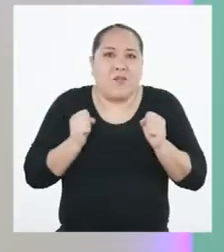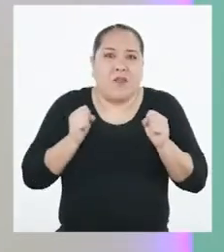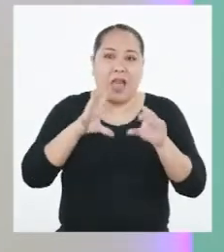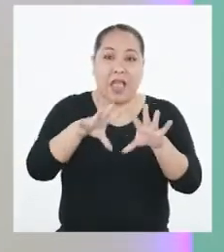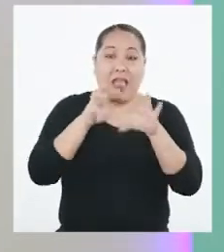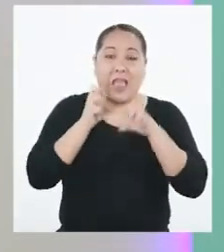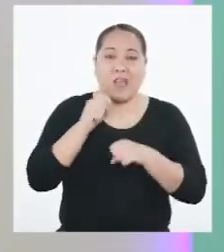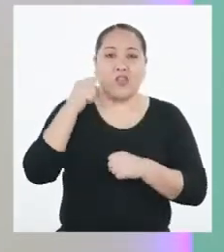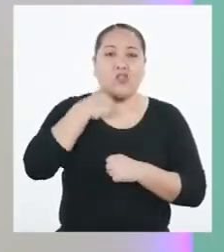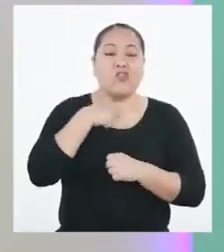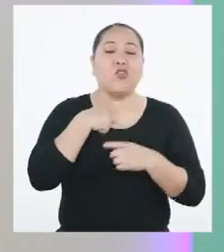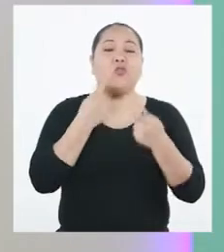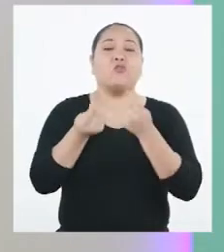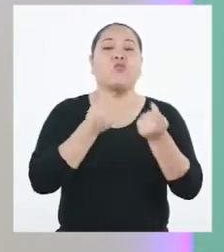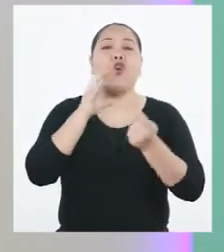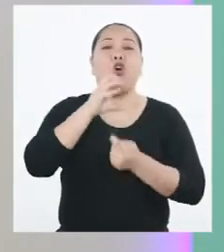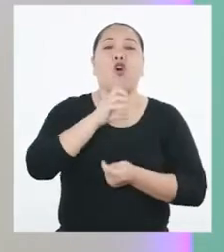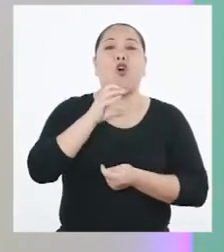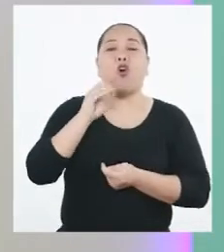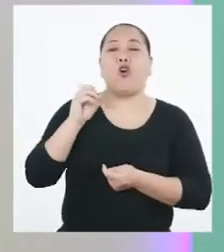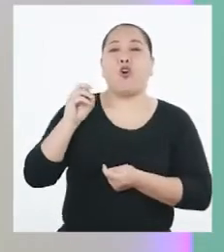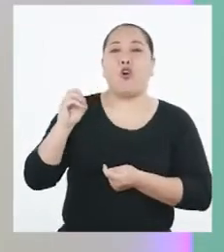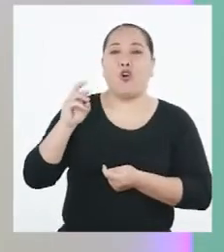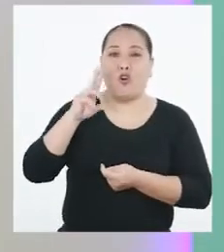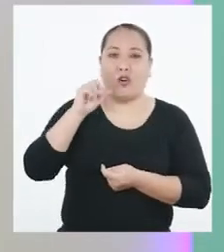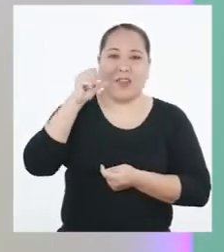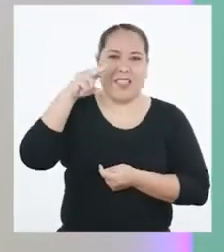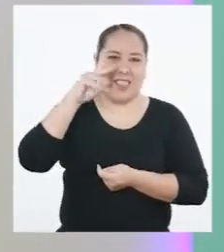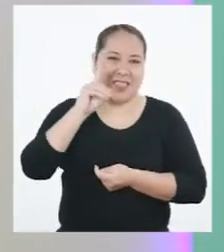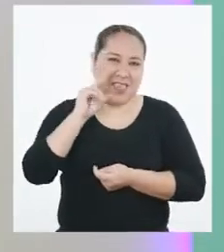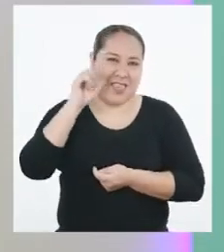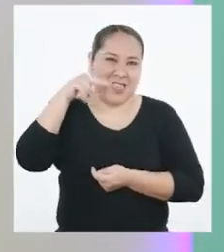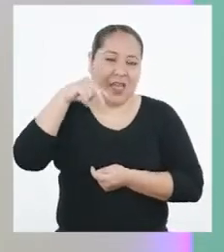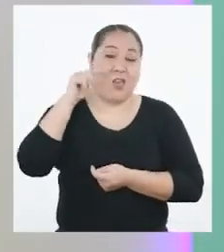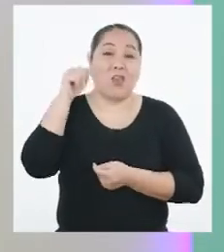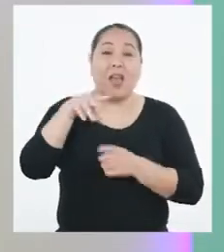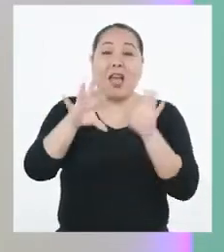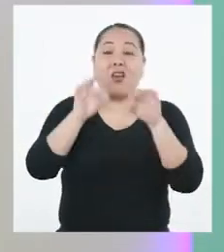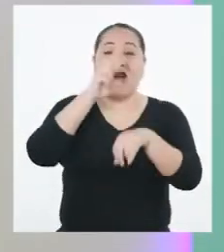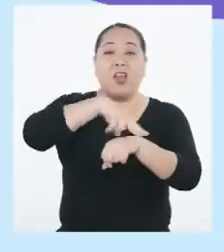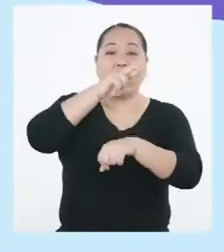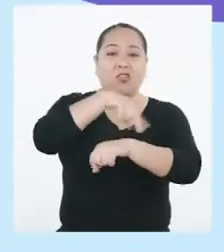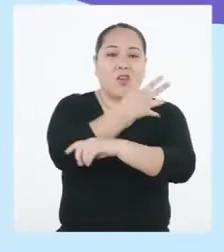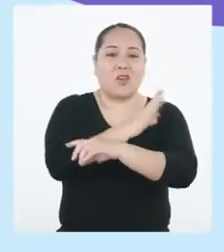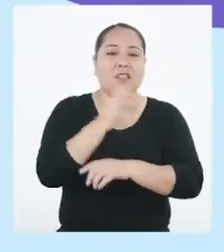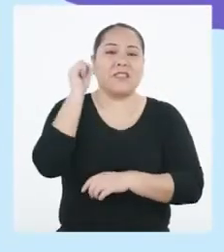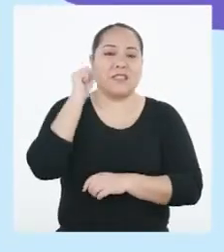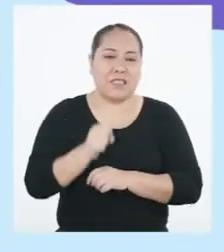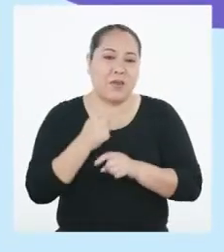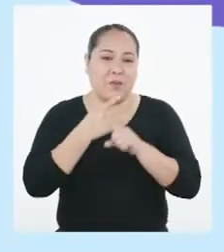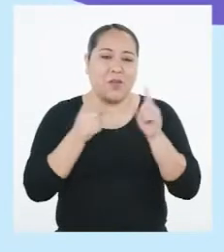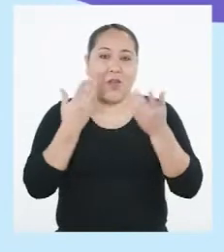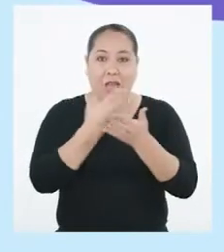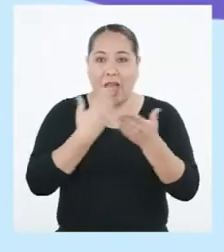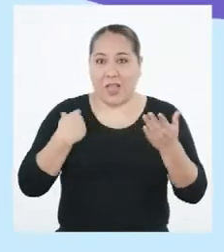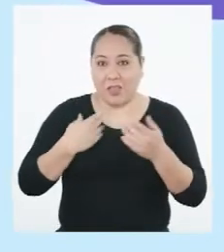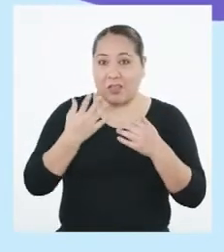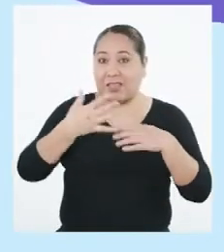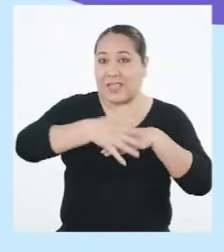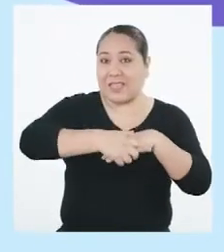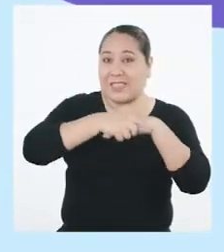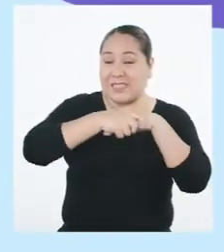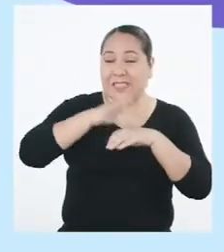Yo voy a ser el coordinador. Y justo la ruleta ha seleccionado la región amazónica. Claro, pero antes quisiera